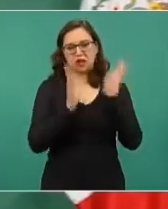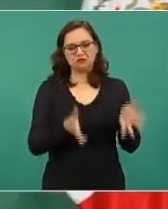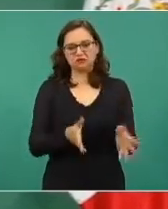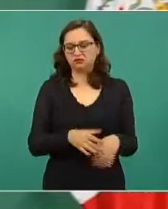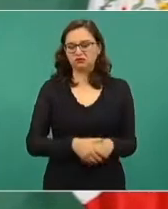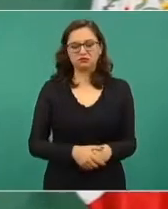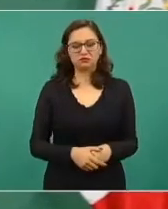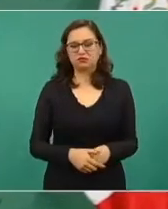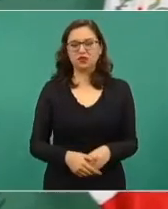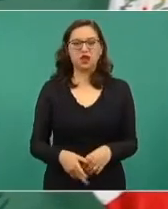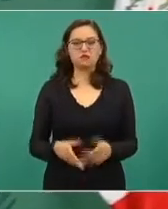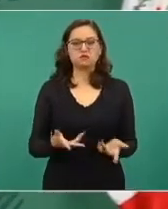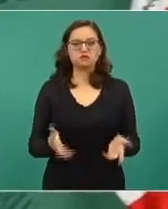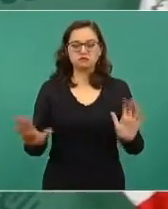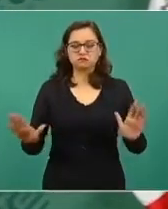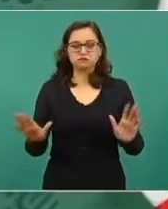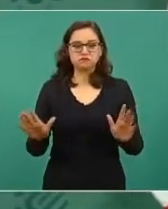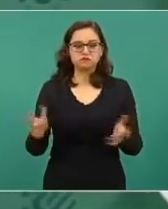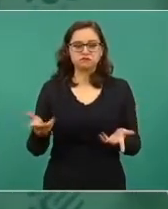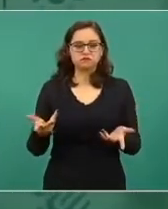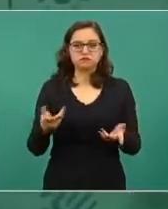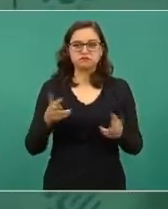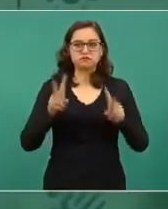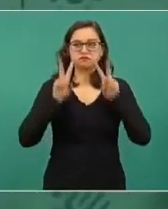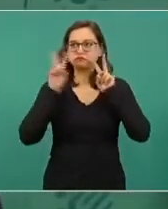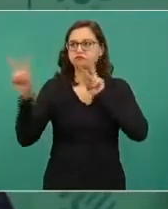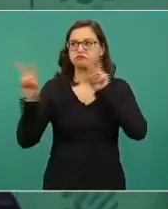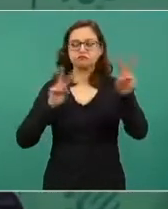oyen ya no ven nada